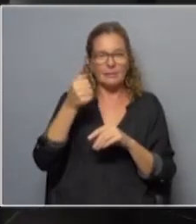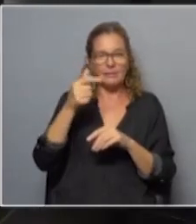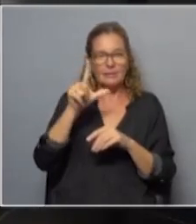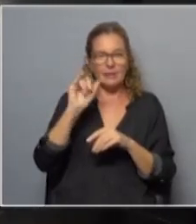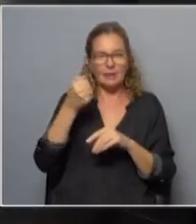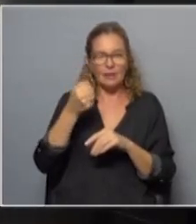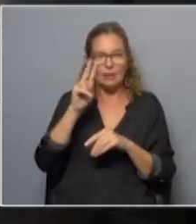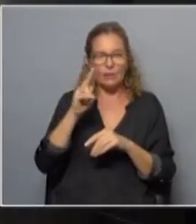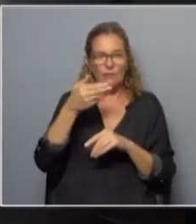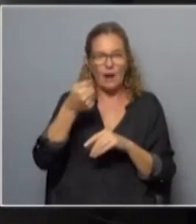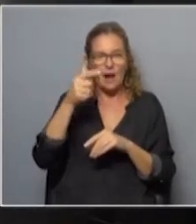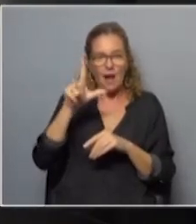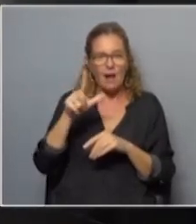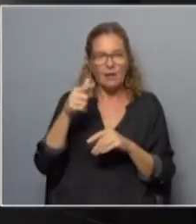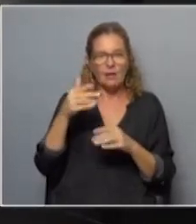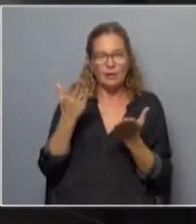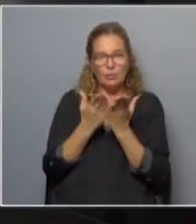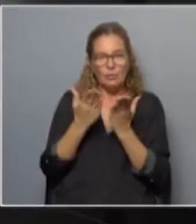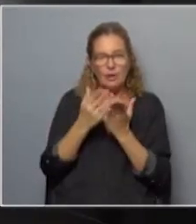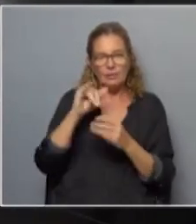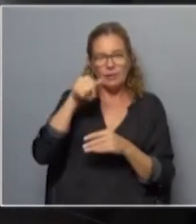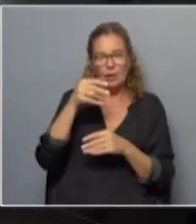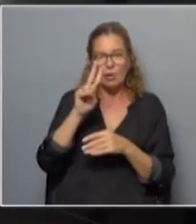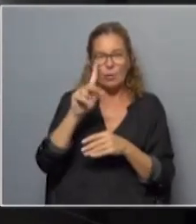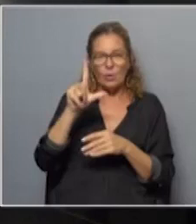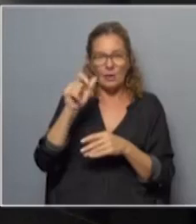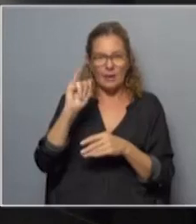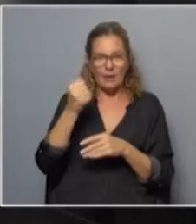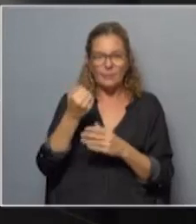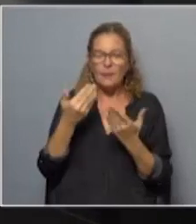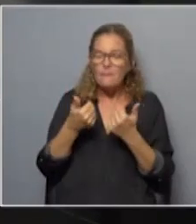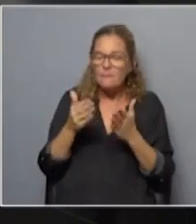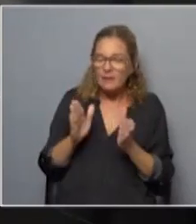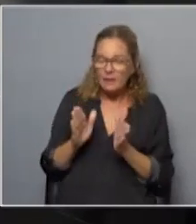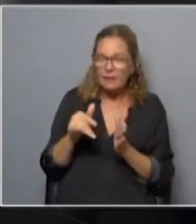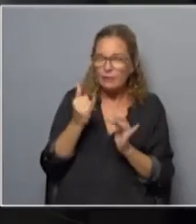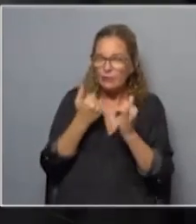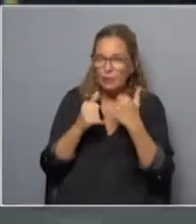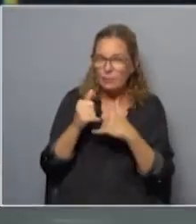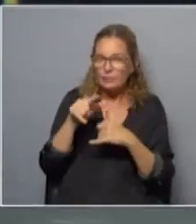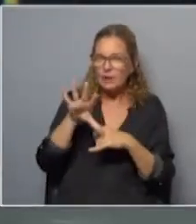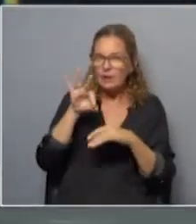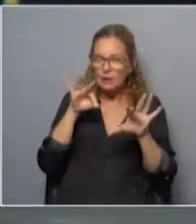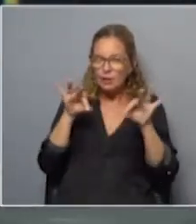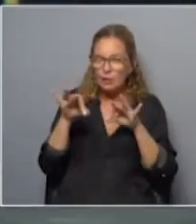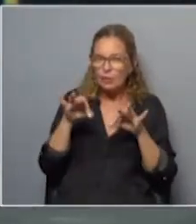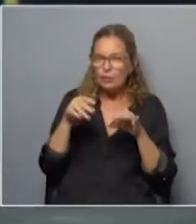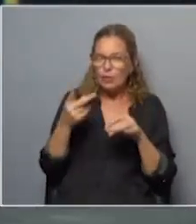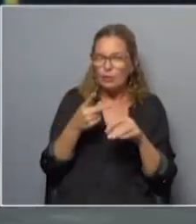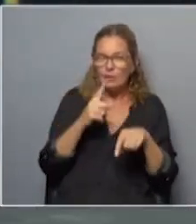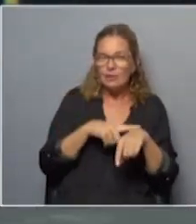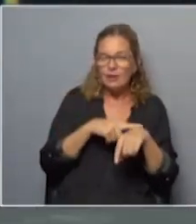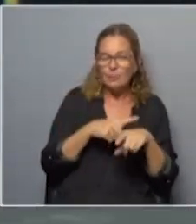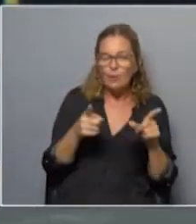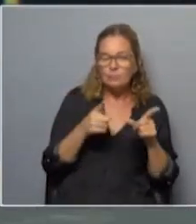Julia Bullert gracias a ambas por estar acá muchas gracias para empezar un poquito para realizar este informe ustedes escogieron dos periodos diferentes de tiempo